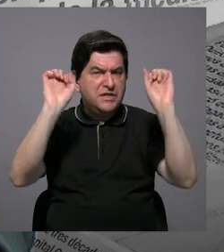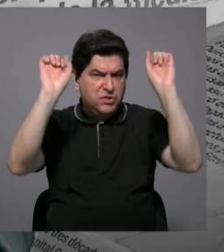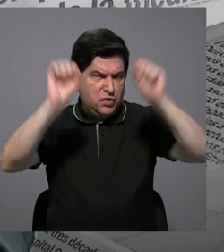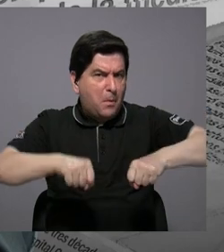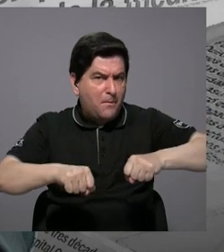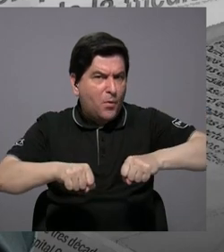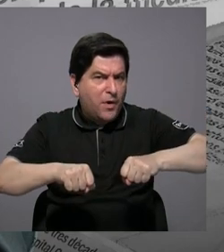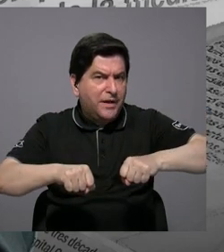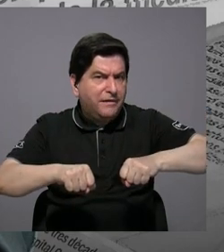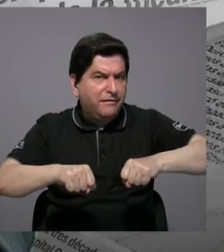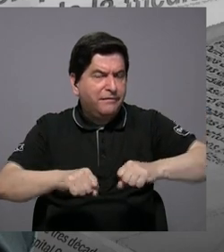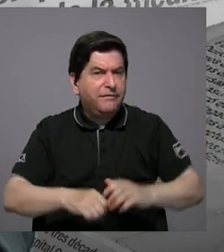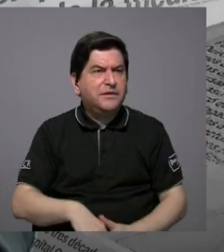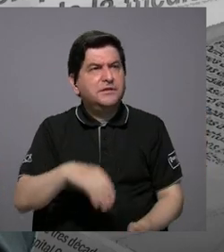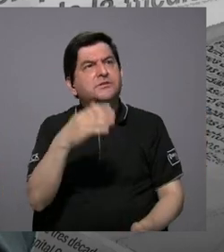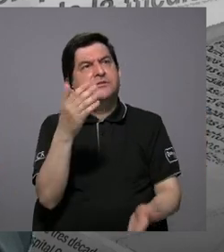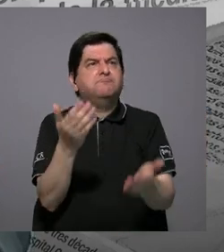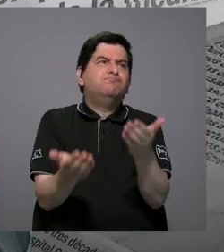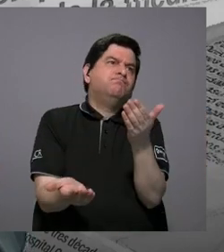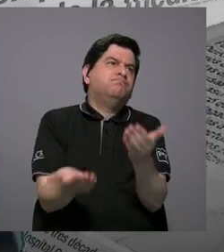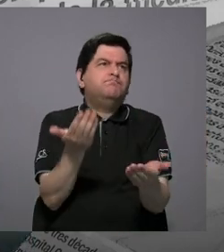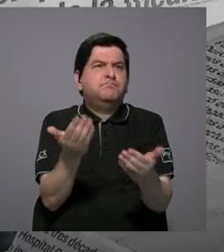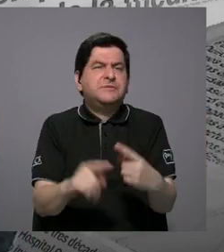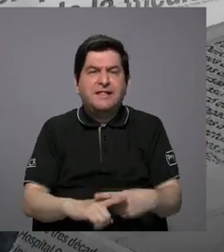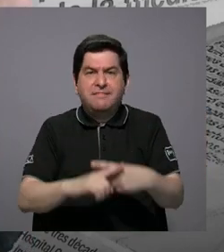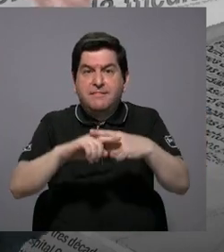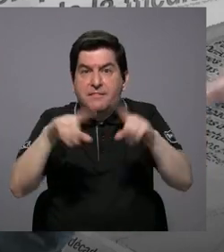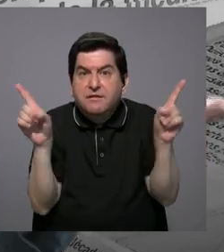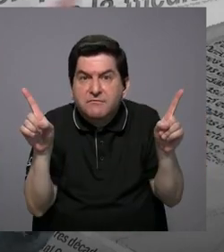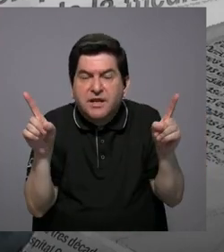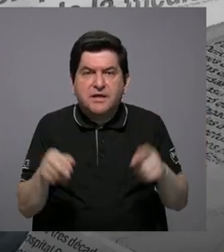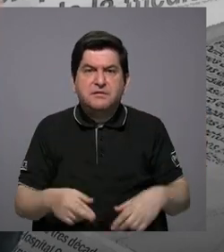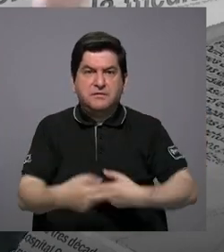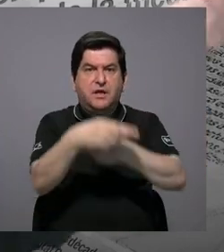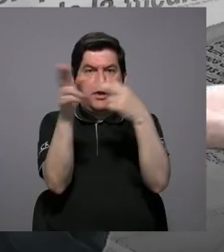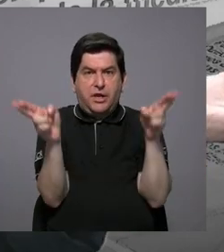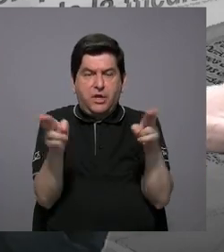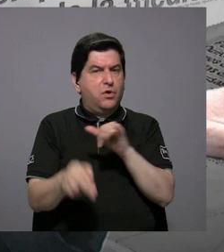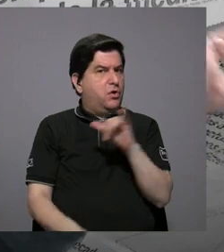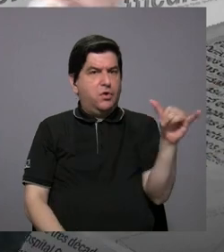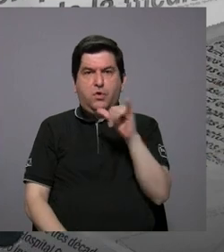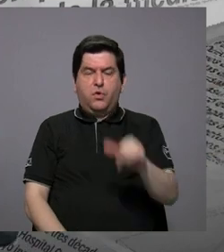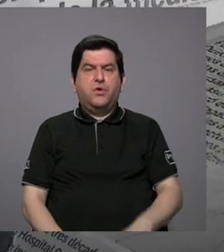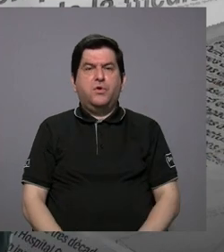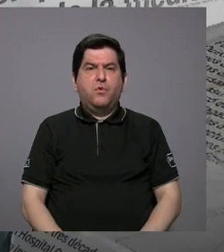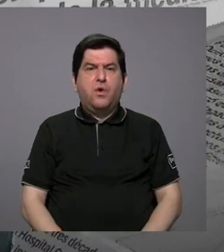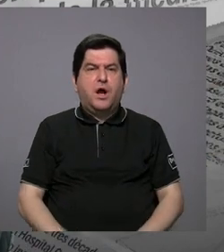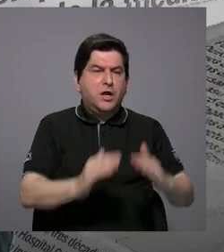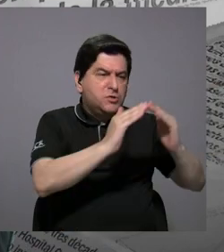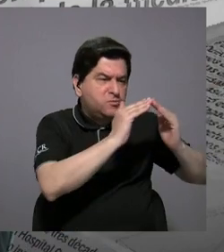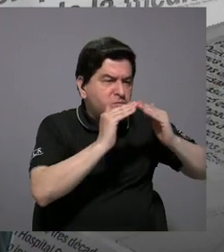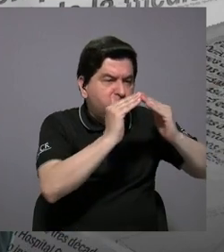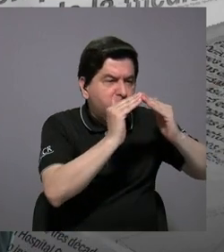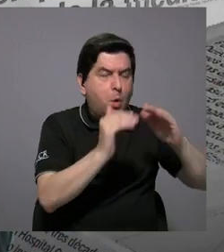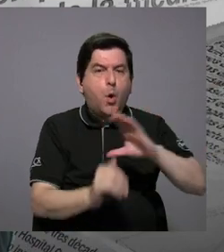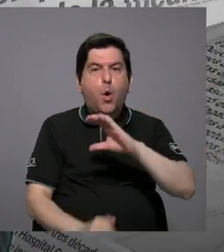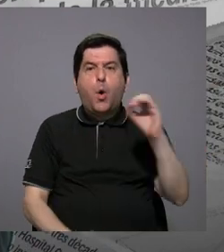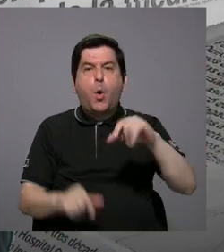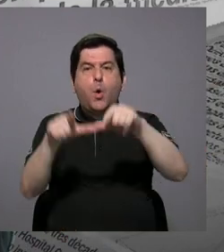diferir de regiones porque no es lo mismo en una zona urbana que en una zona